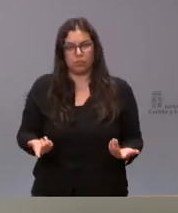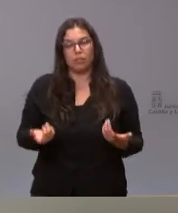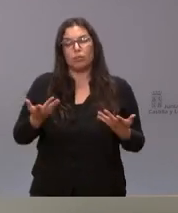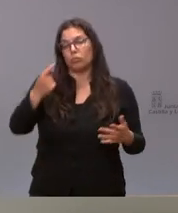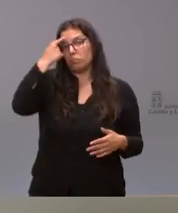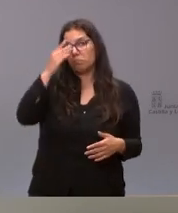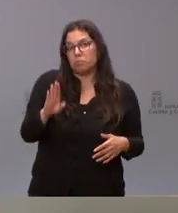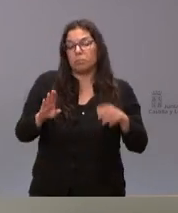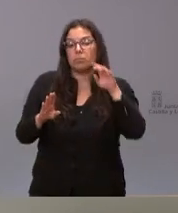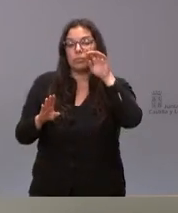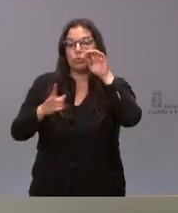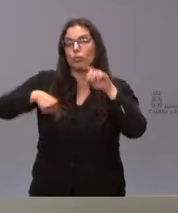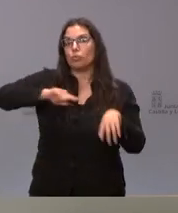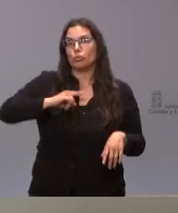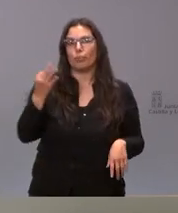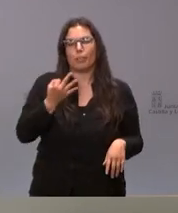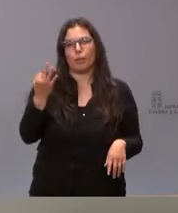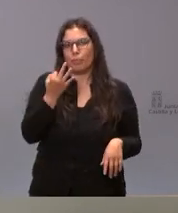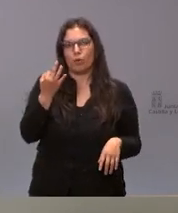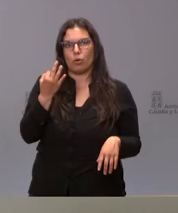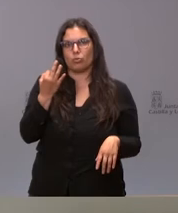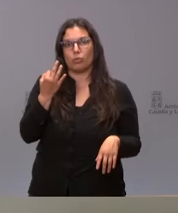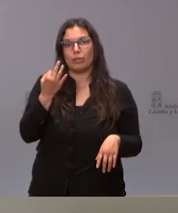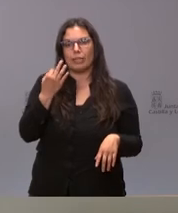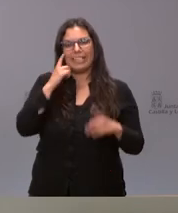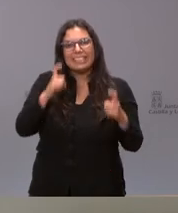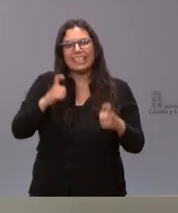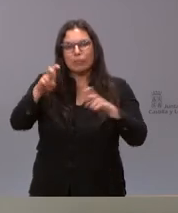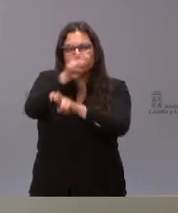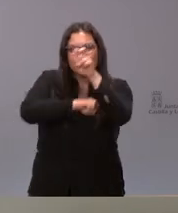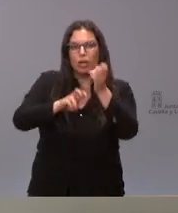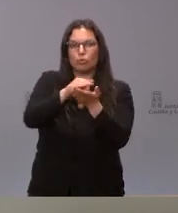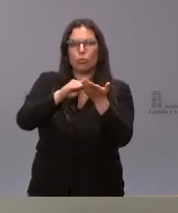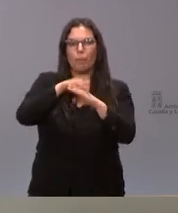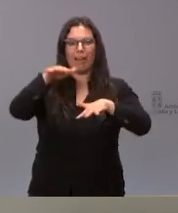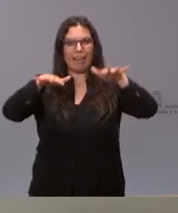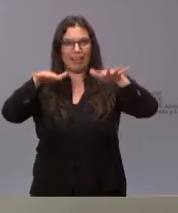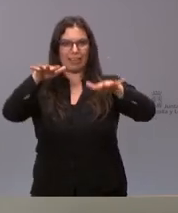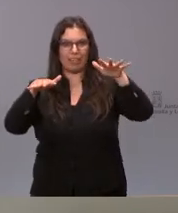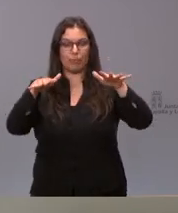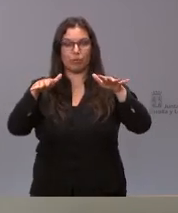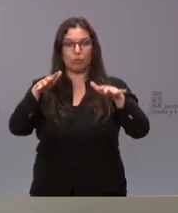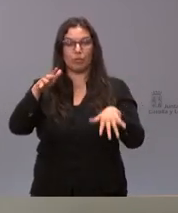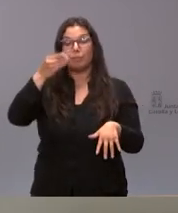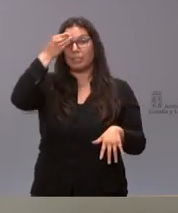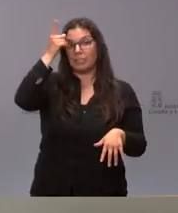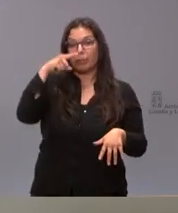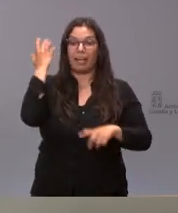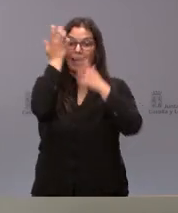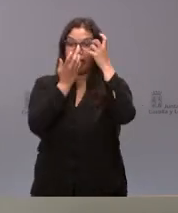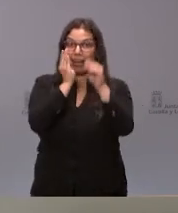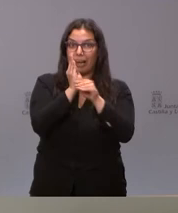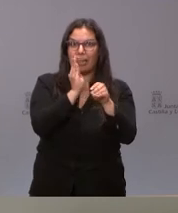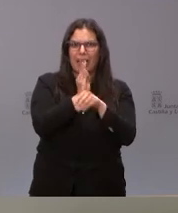que nosotros tenemos que estar en esta idea del equilibrio en las soluciones y de tener en cuenta que la ganadería es una actividad